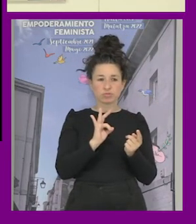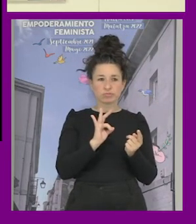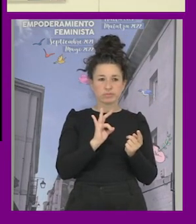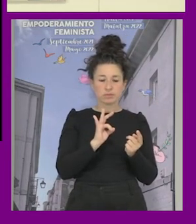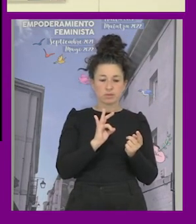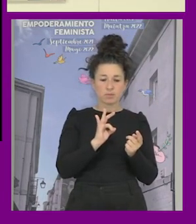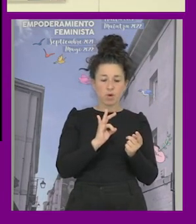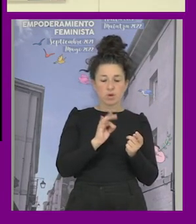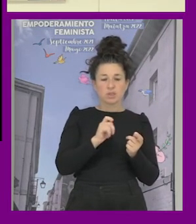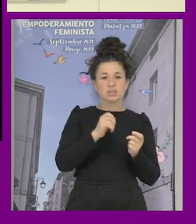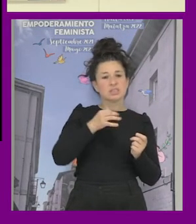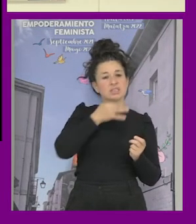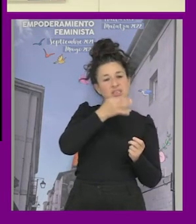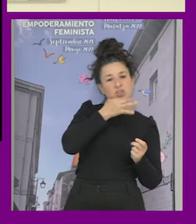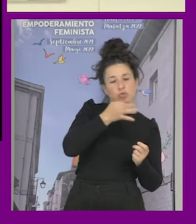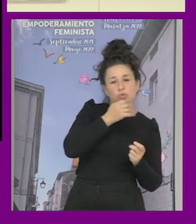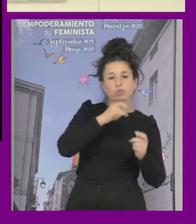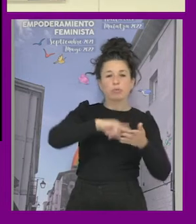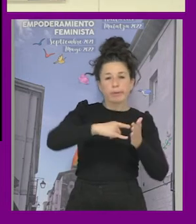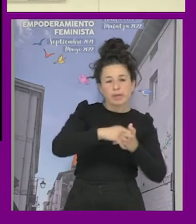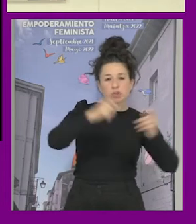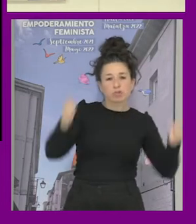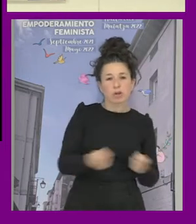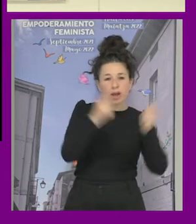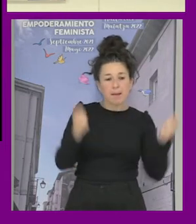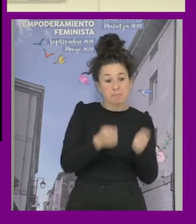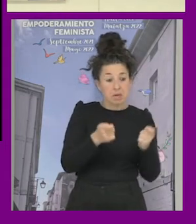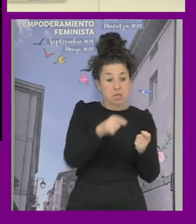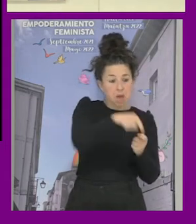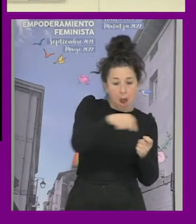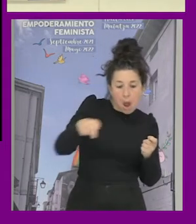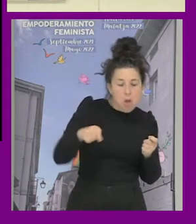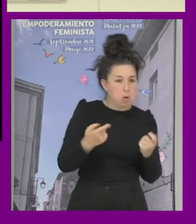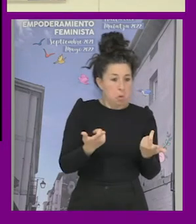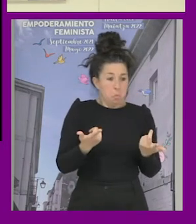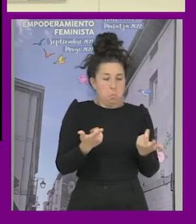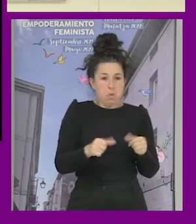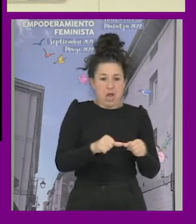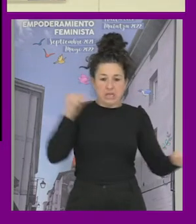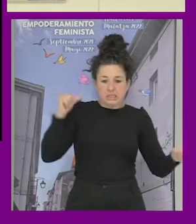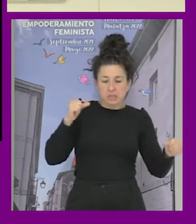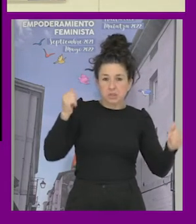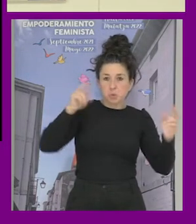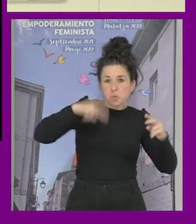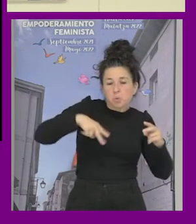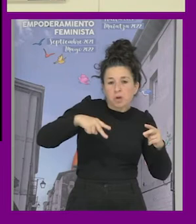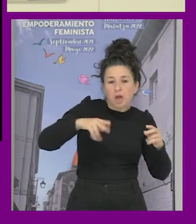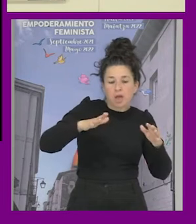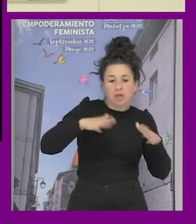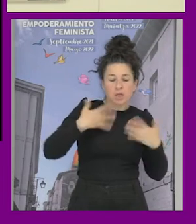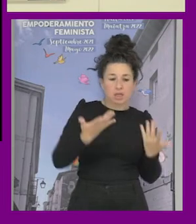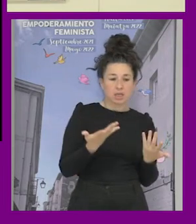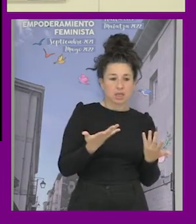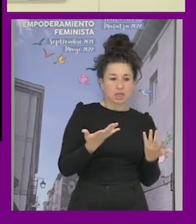campañas y políticas en lugares en los que no era previsible donde no había antecedentes y nos hacemos cargo